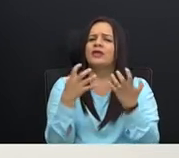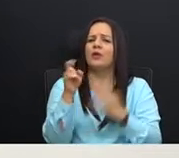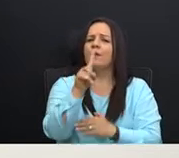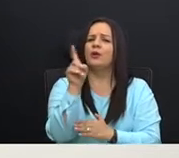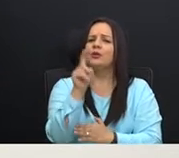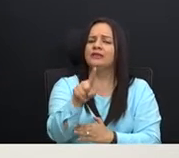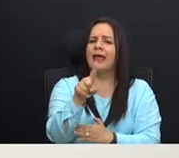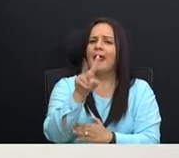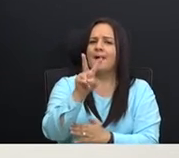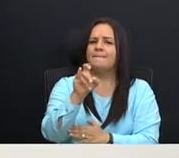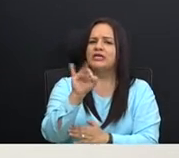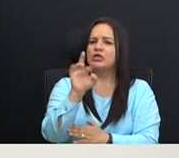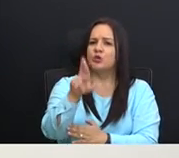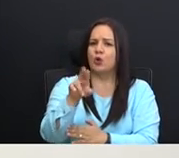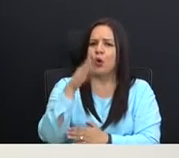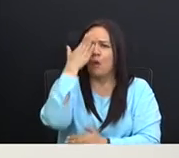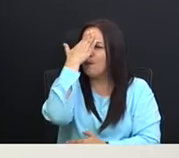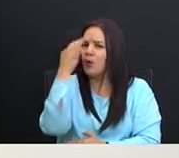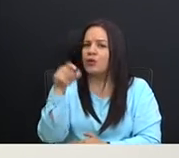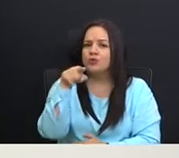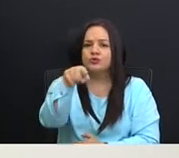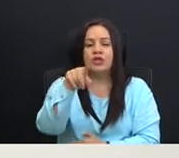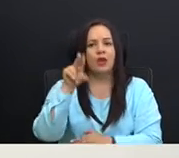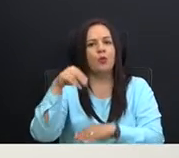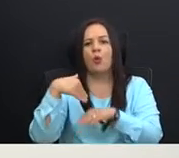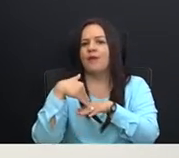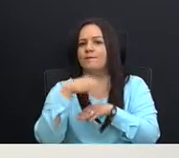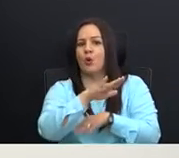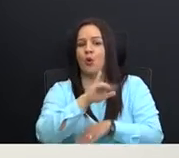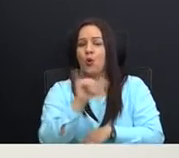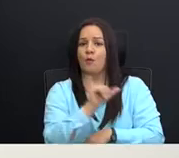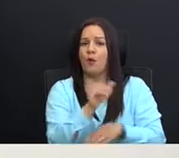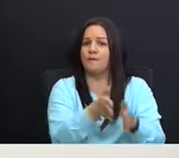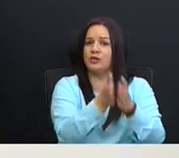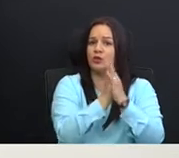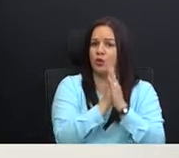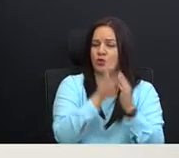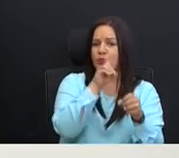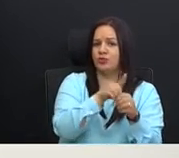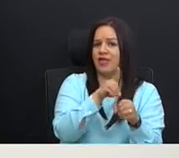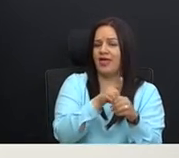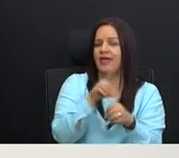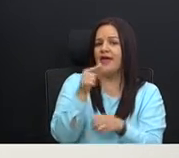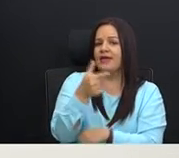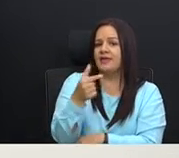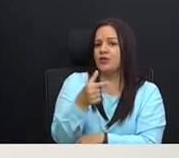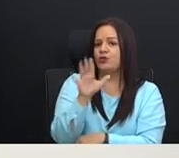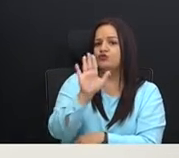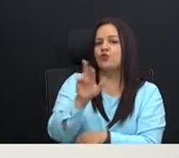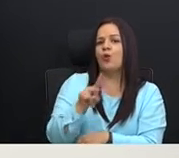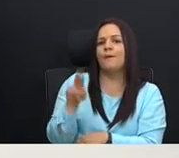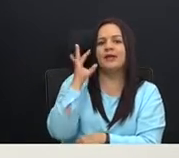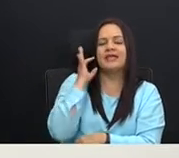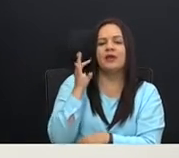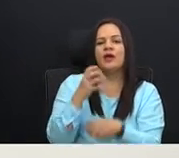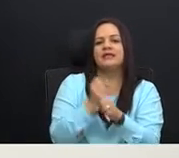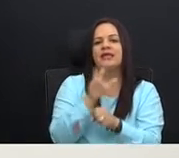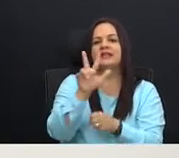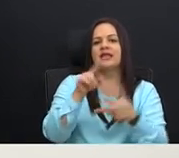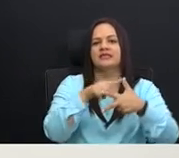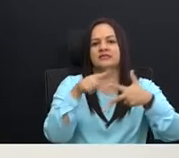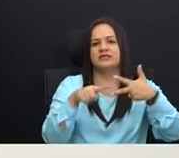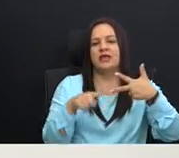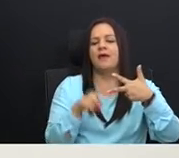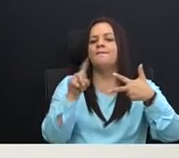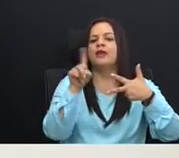no envió esa nota, como se lo pidió la diputada Guido, su compañera? Voy a hacerle tres preguntitas, por temas de tiempo, si gusta